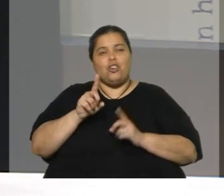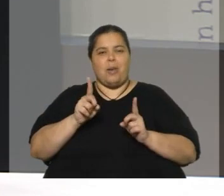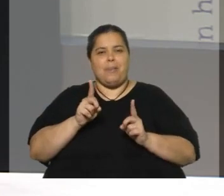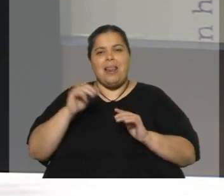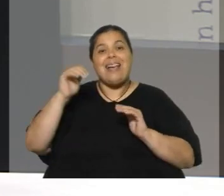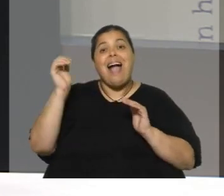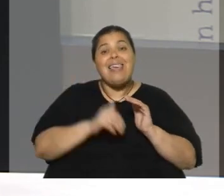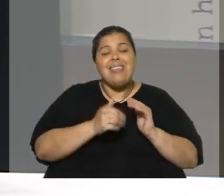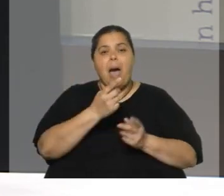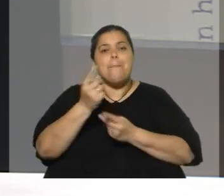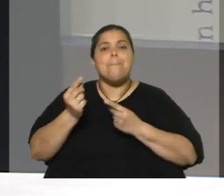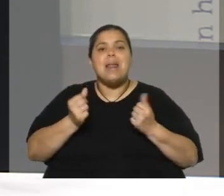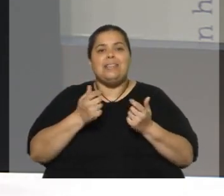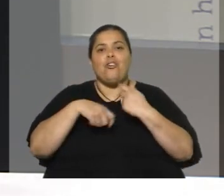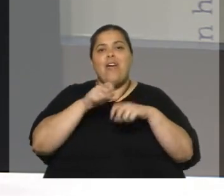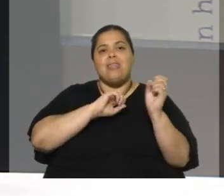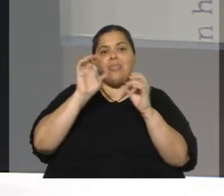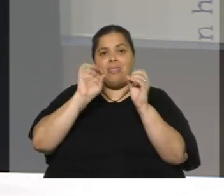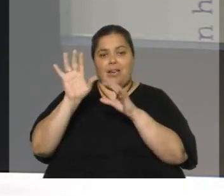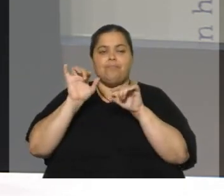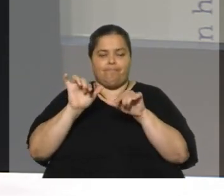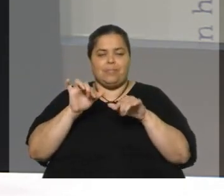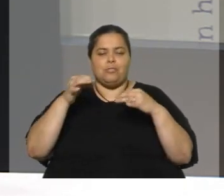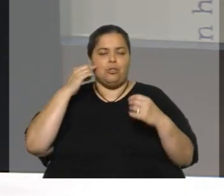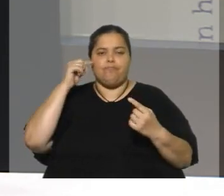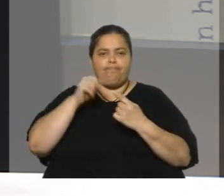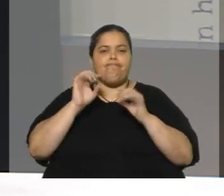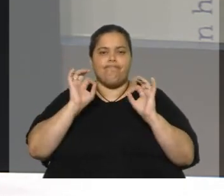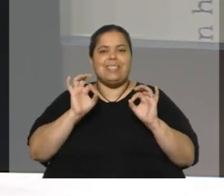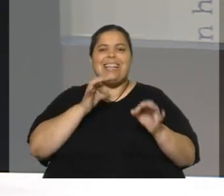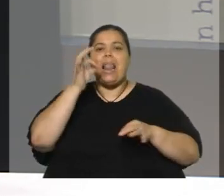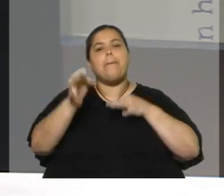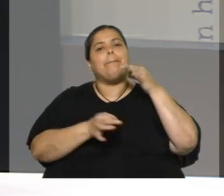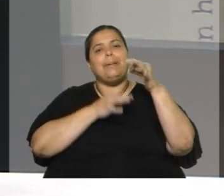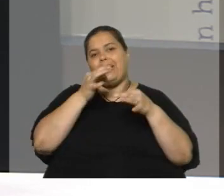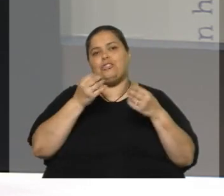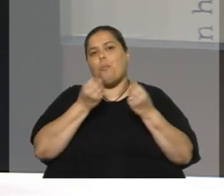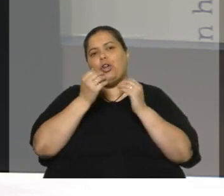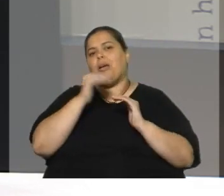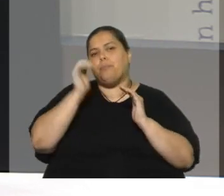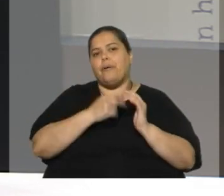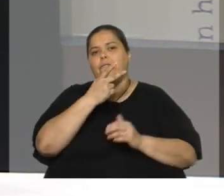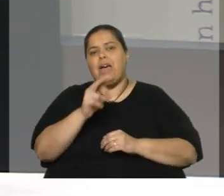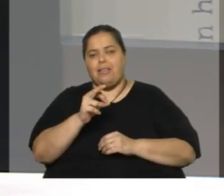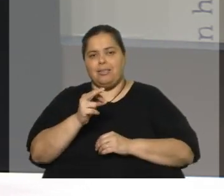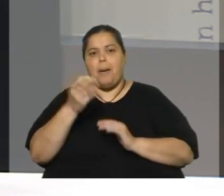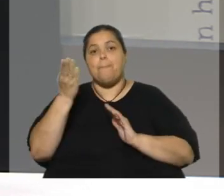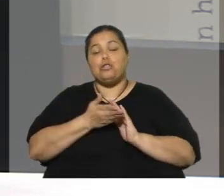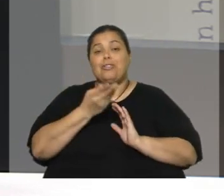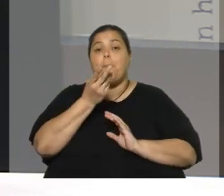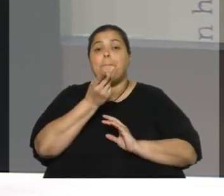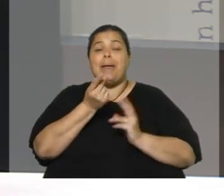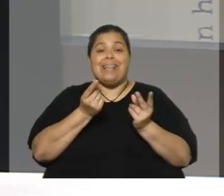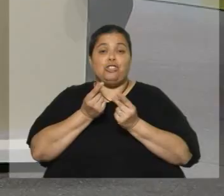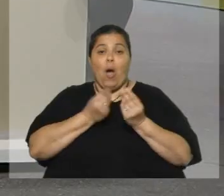precio de los commodities como activo financiero y eso explica en parte que hayan caído 20% el precio de los alimentos en estos meses.